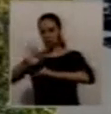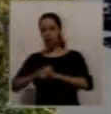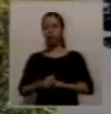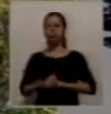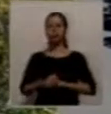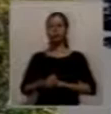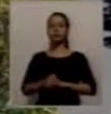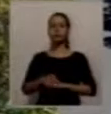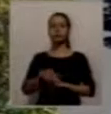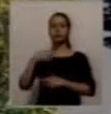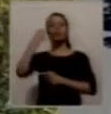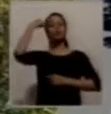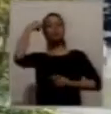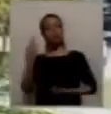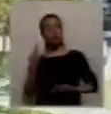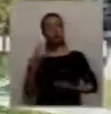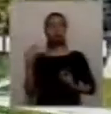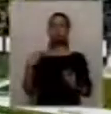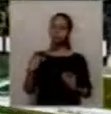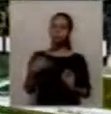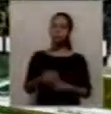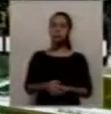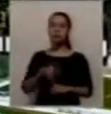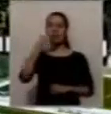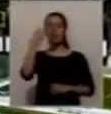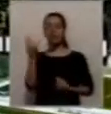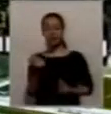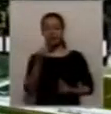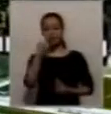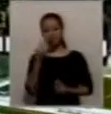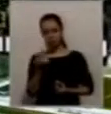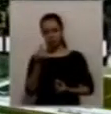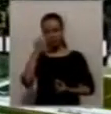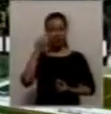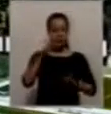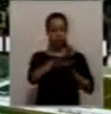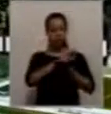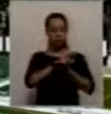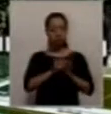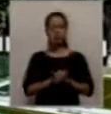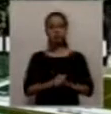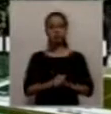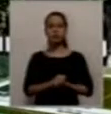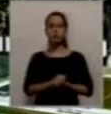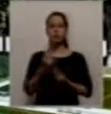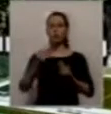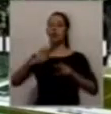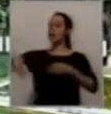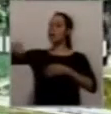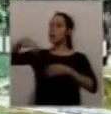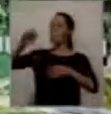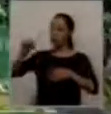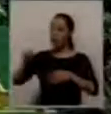interesante evaluarla, digamos, como por hacer un complejo deportivo municipal en ese lugar, por su estratégica ubicación